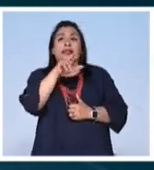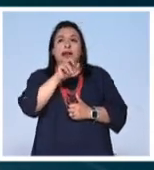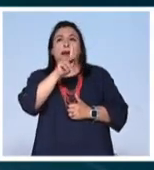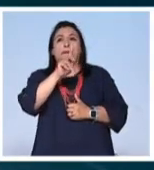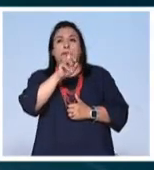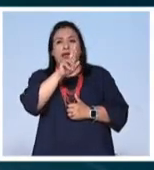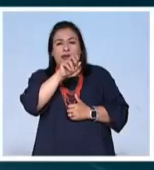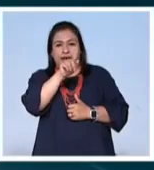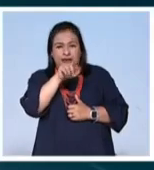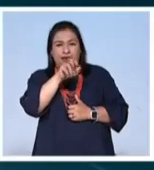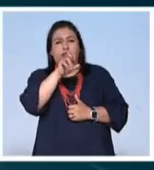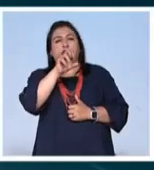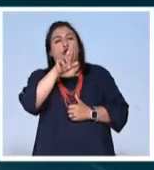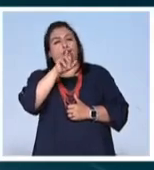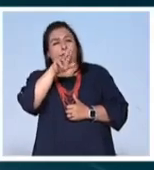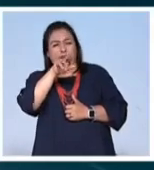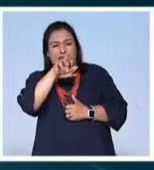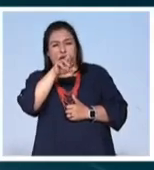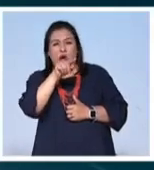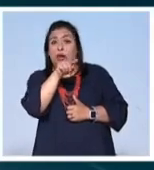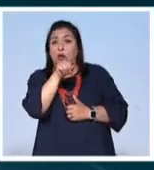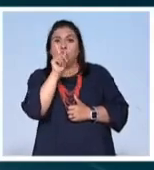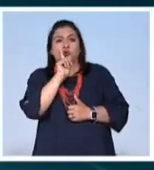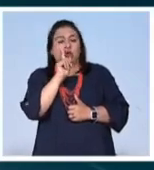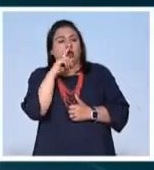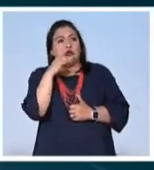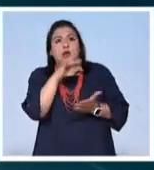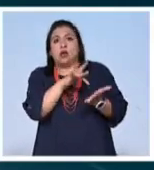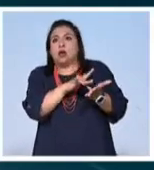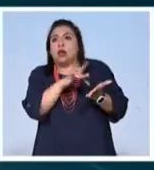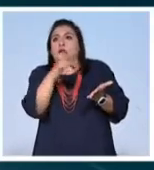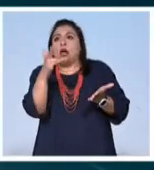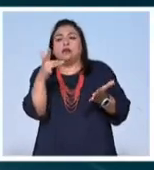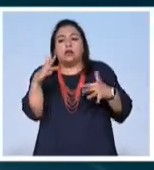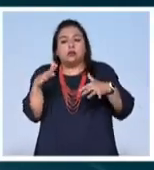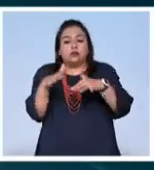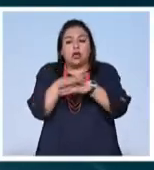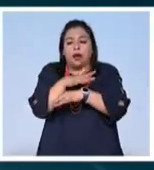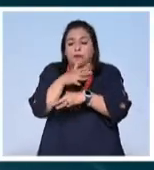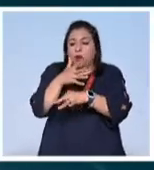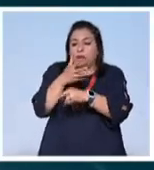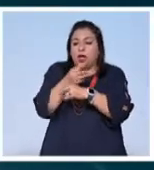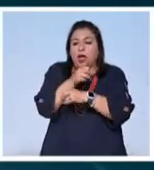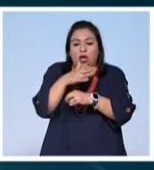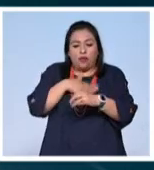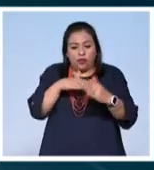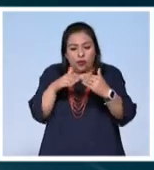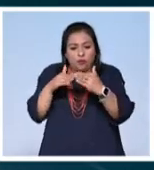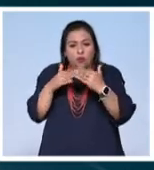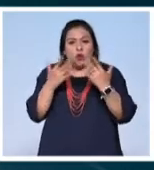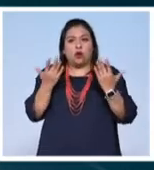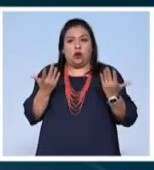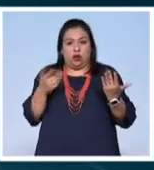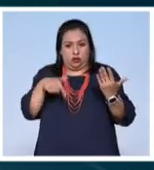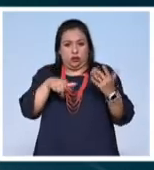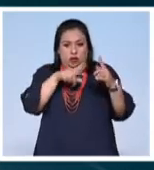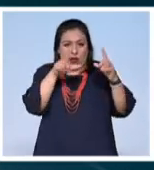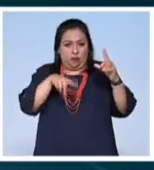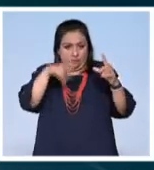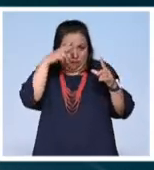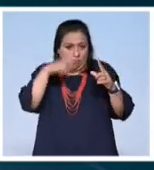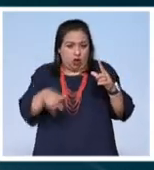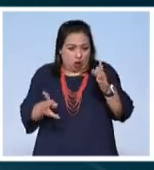Romero es una mujer a la que le debemos la restauración de la democracia en nuestro